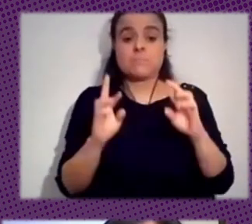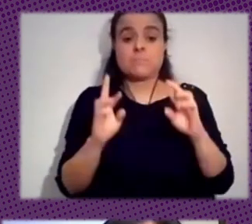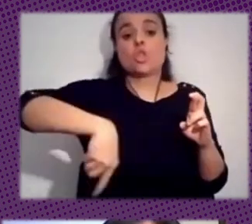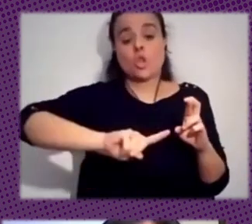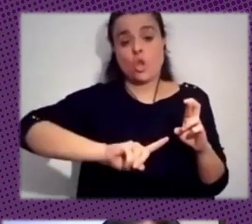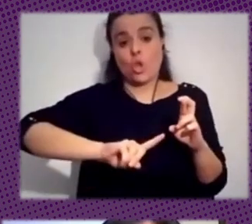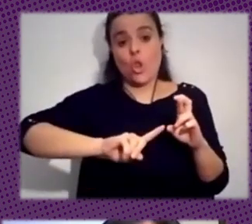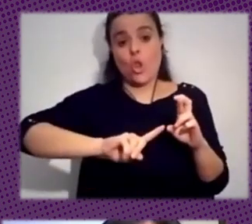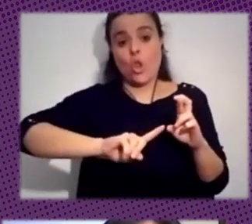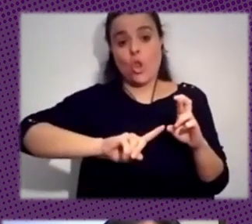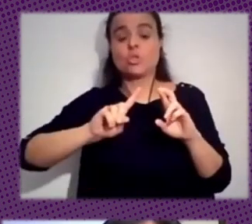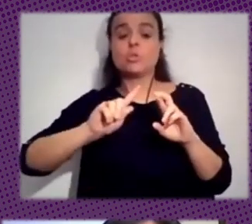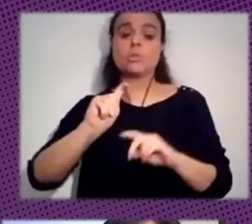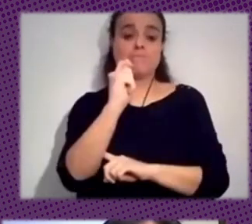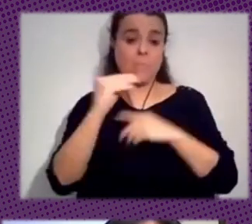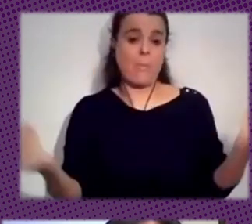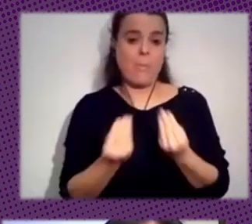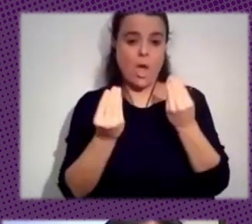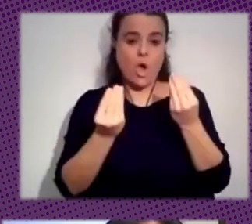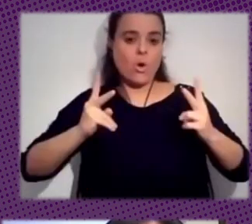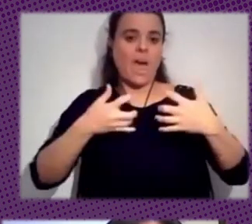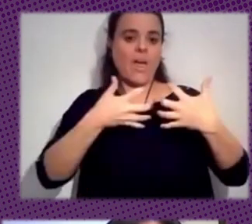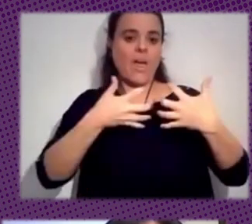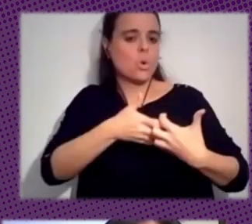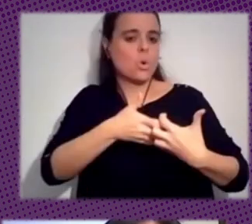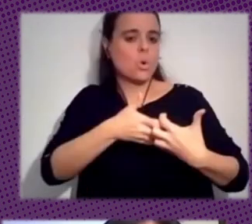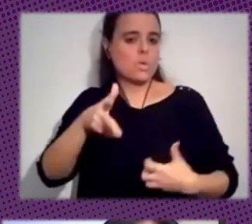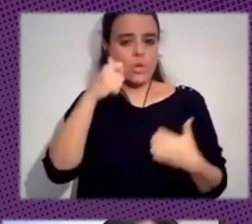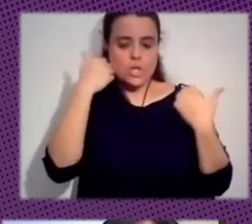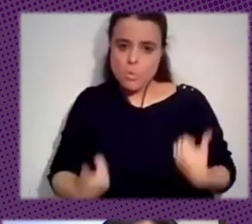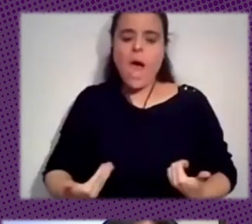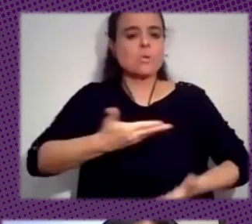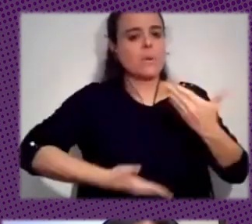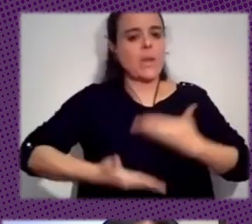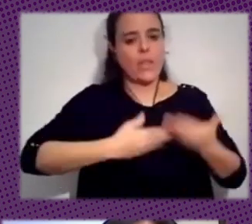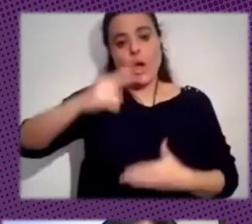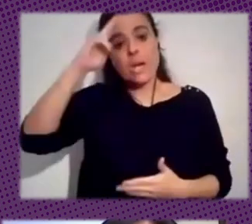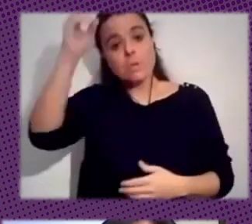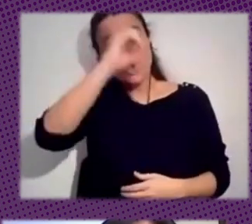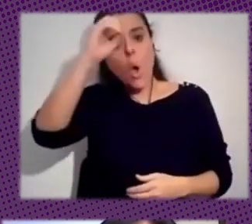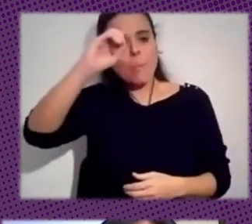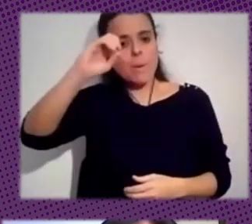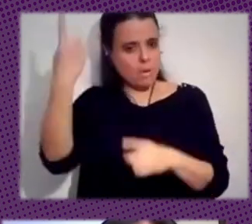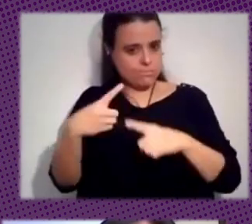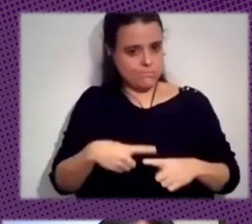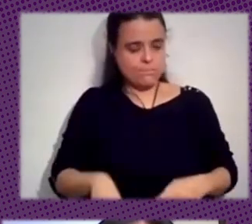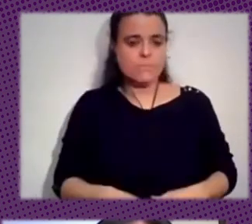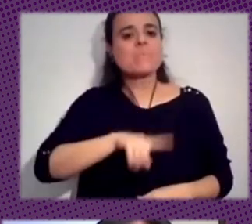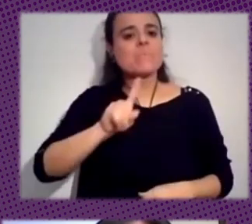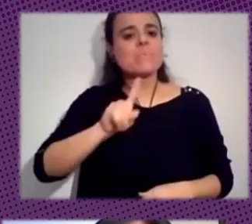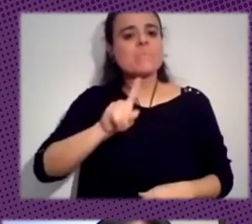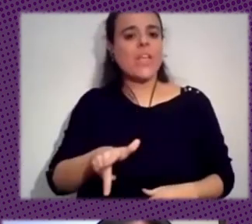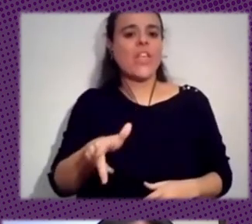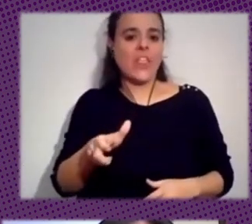mejorando la democracia la lucha por los derechos humanos la participación el respeto a la opinión diferente y a a los derechos que